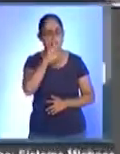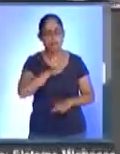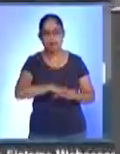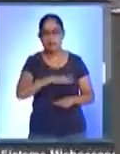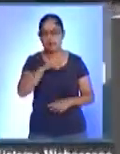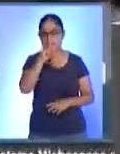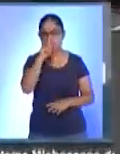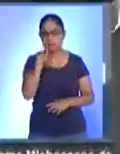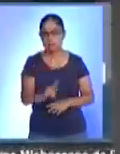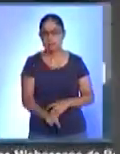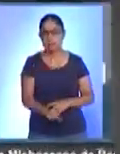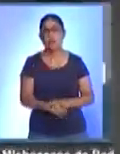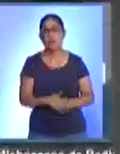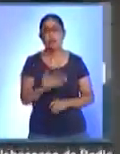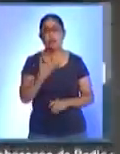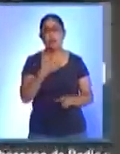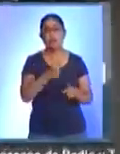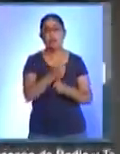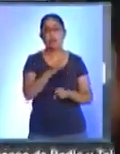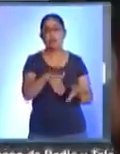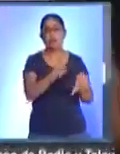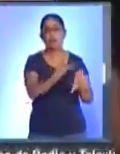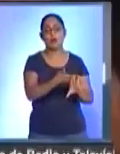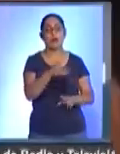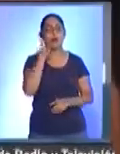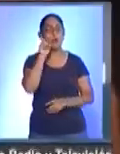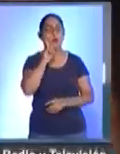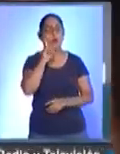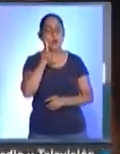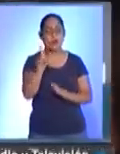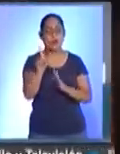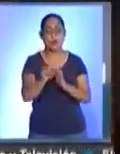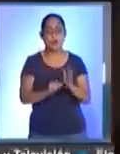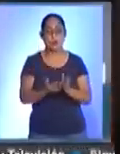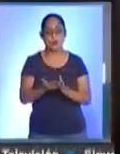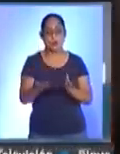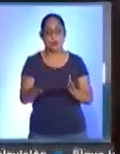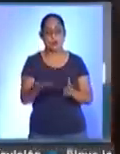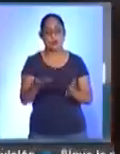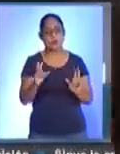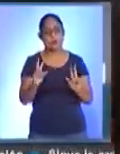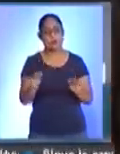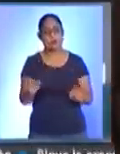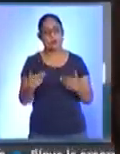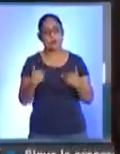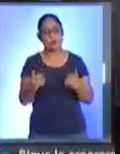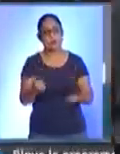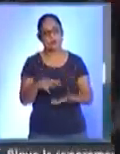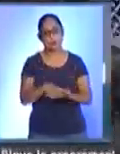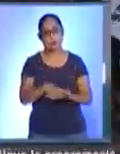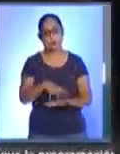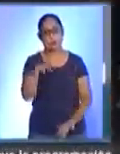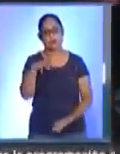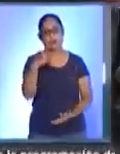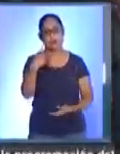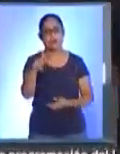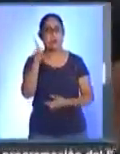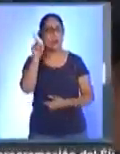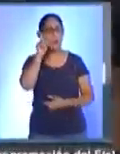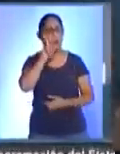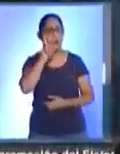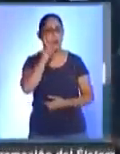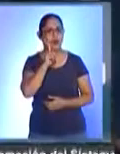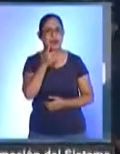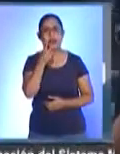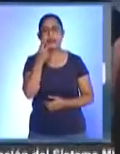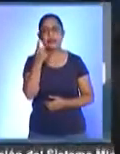Michoacán. El repunte de violencia contra la mujer del último mes es inexplicable, dijo la feminista y fundadora del colectivo Defensoras